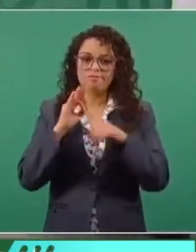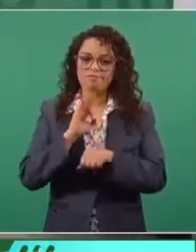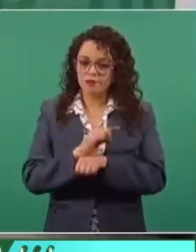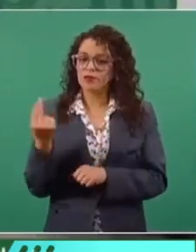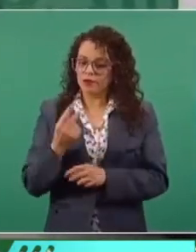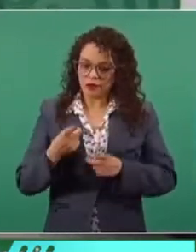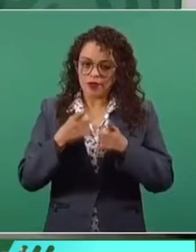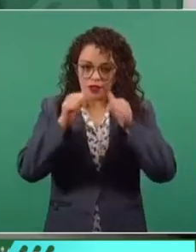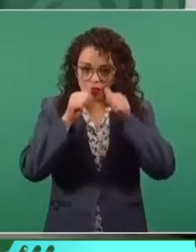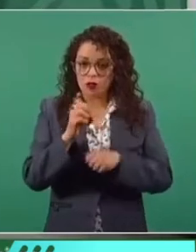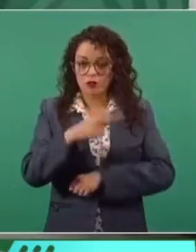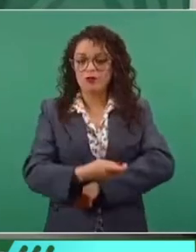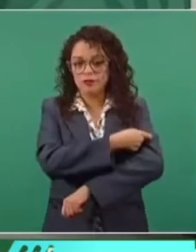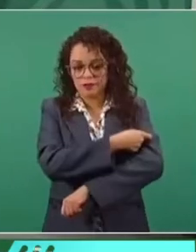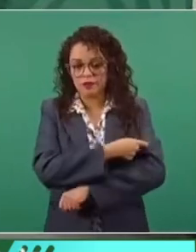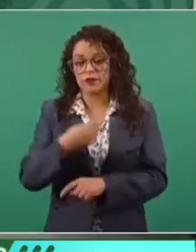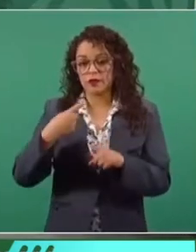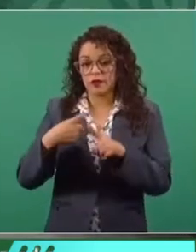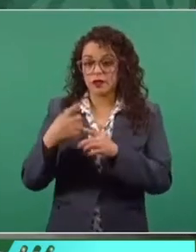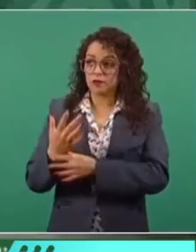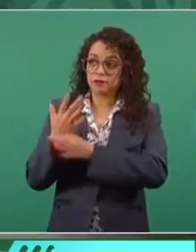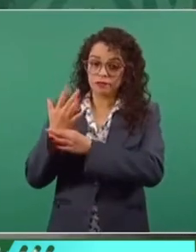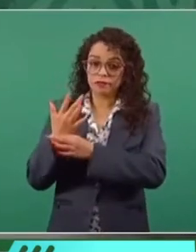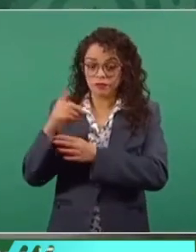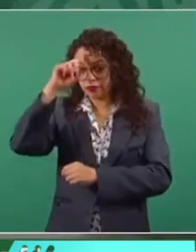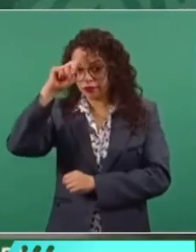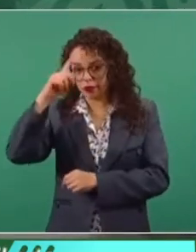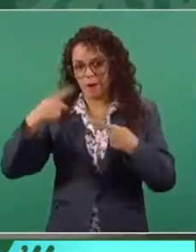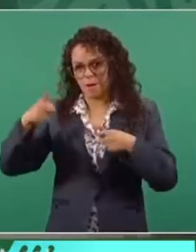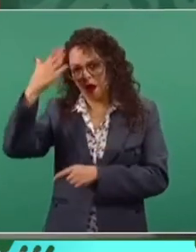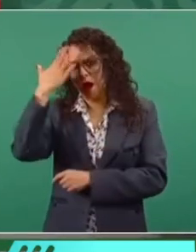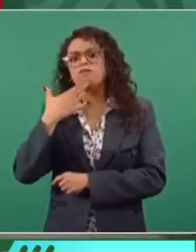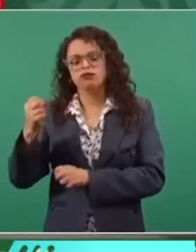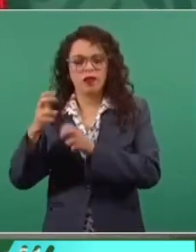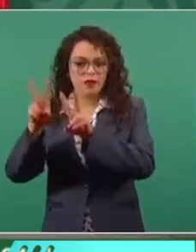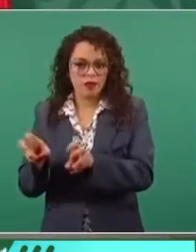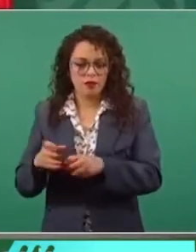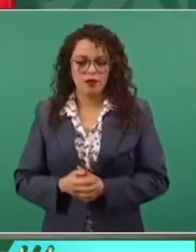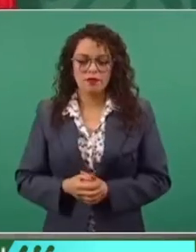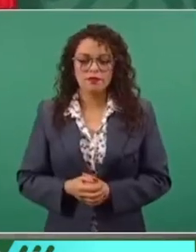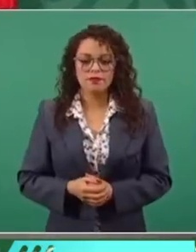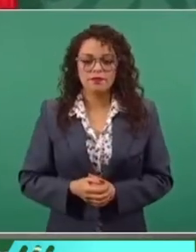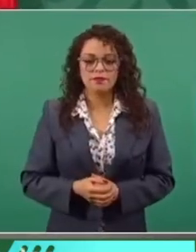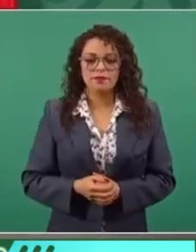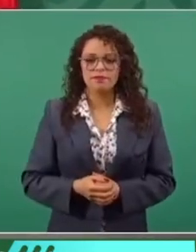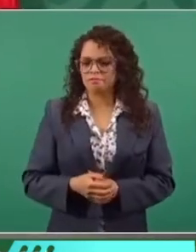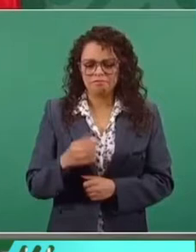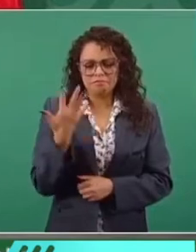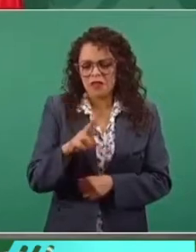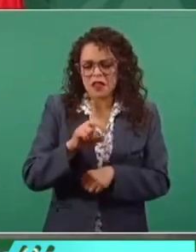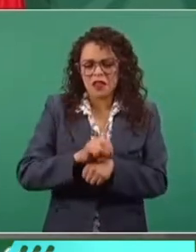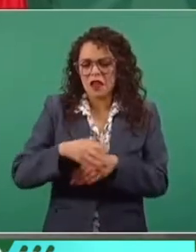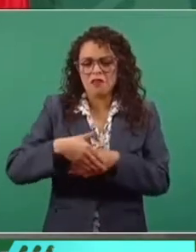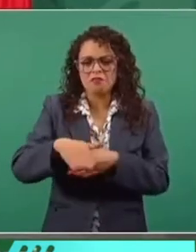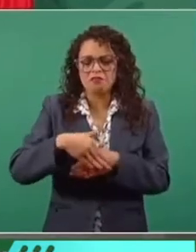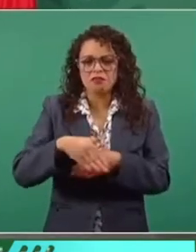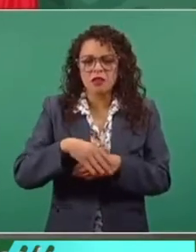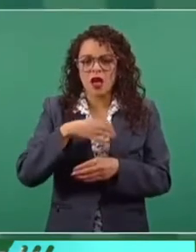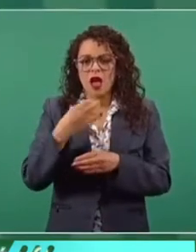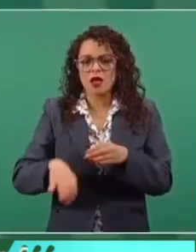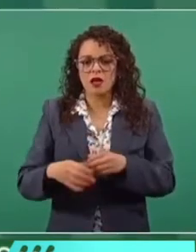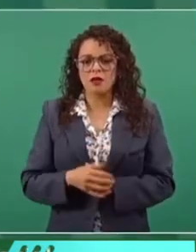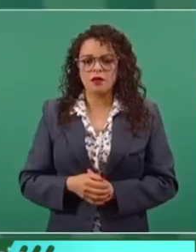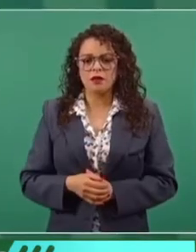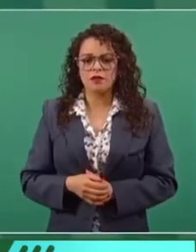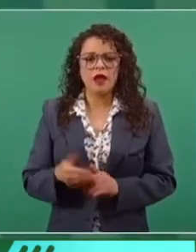que hay que atender, de acuerdo a la recomendación de los especialistas. Y ya estamos por terminar, creo que en unos 10 días más, antes de que